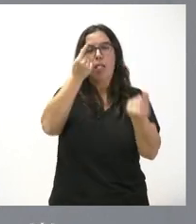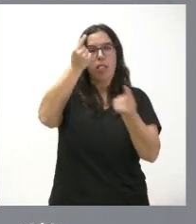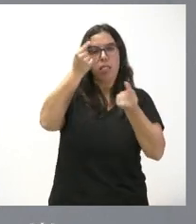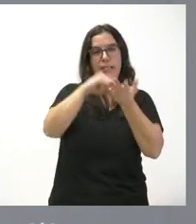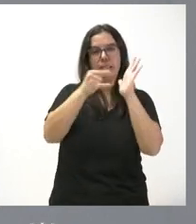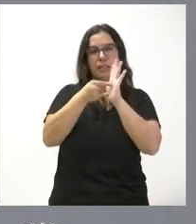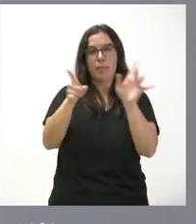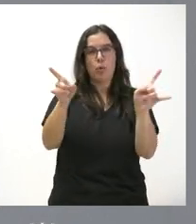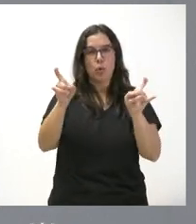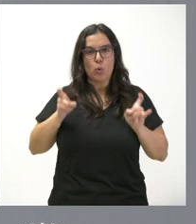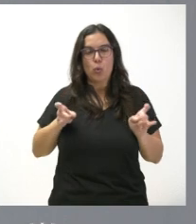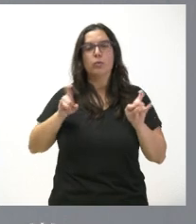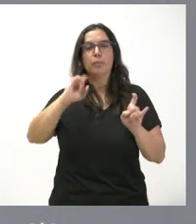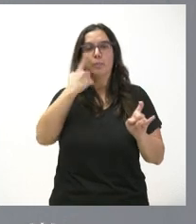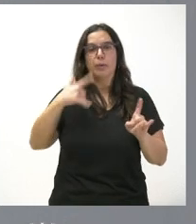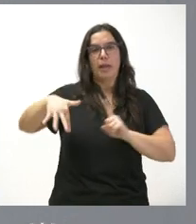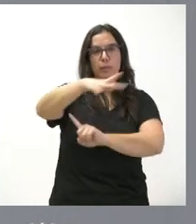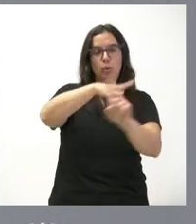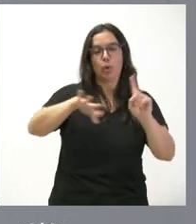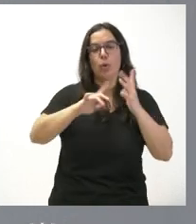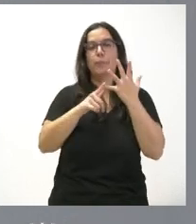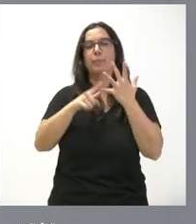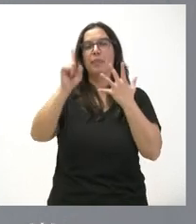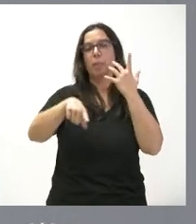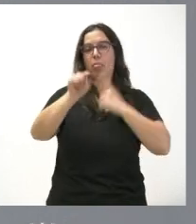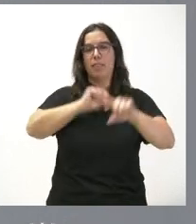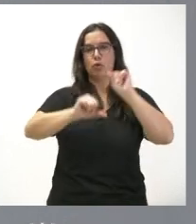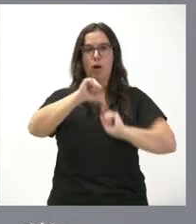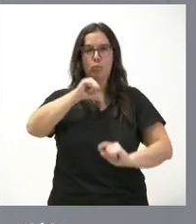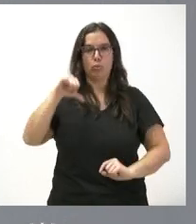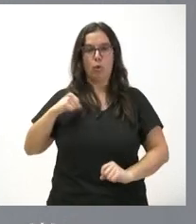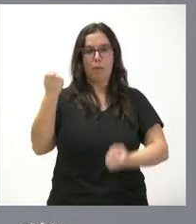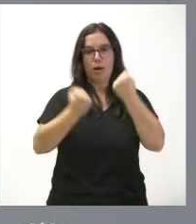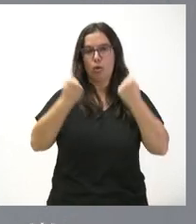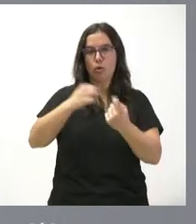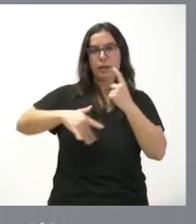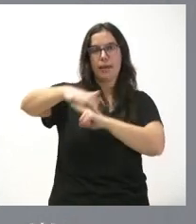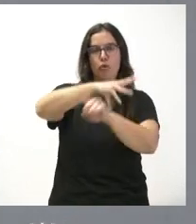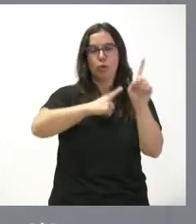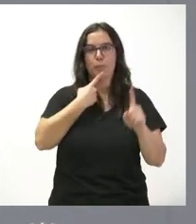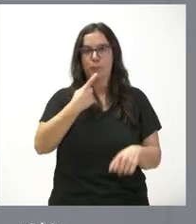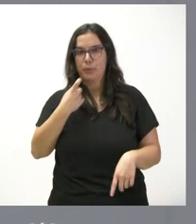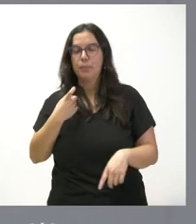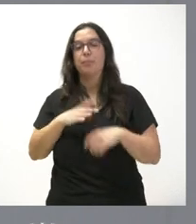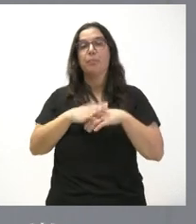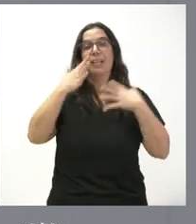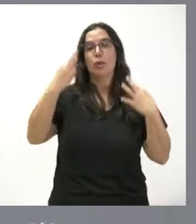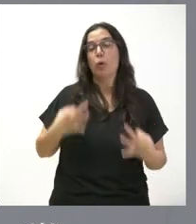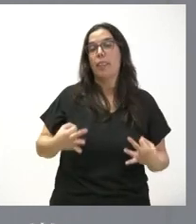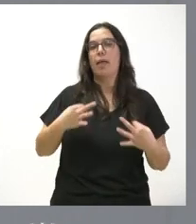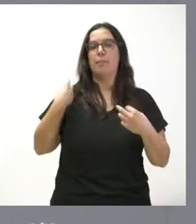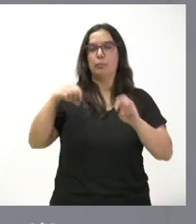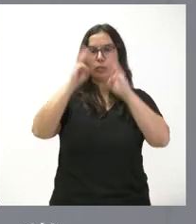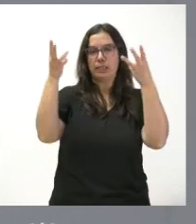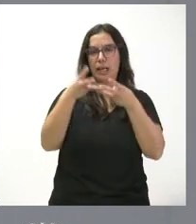sistemas de percepción y detección del entorno, toma de decisiones autónomas en entornos complejos, seguridad cibernética en